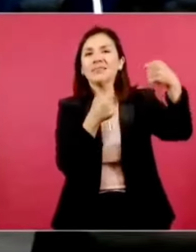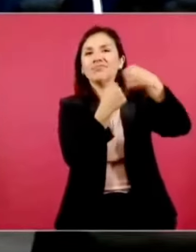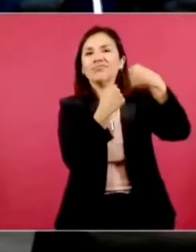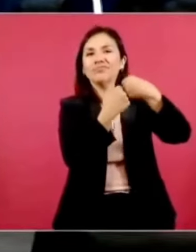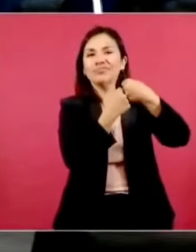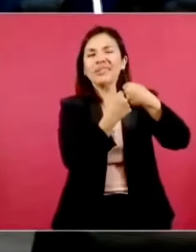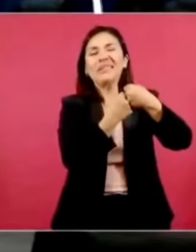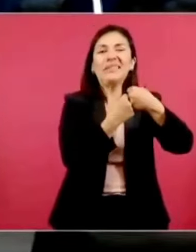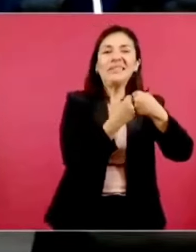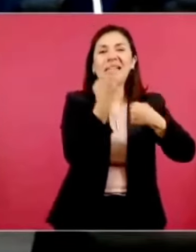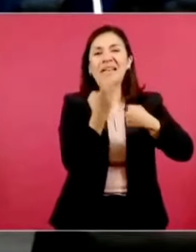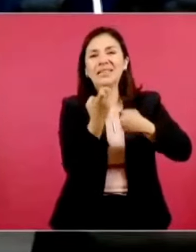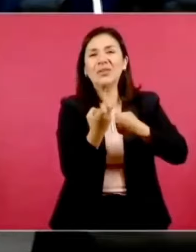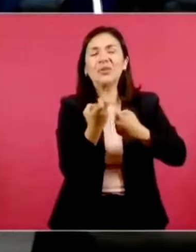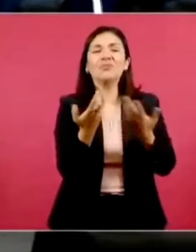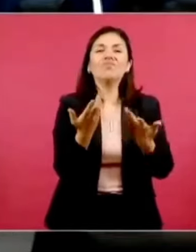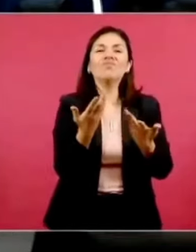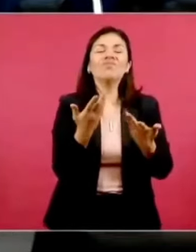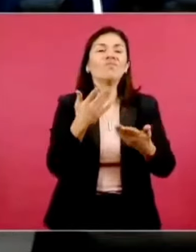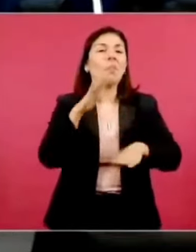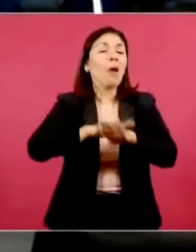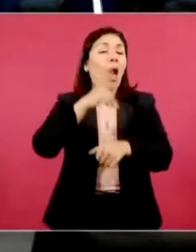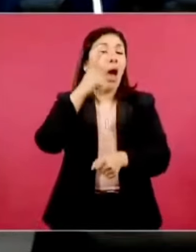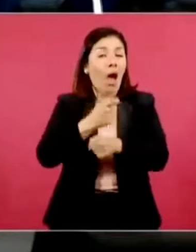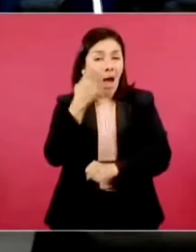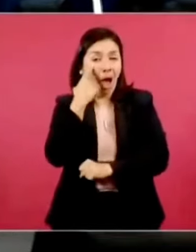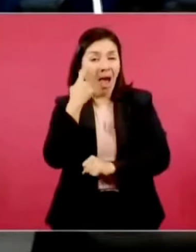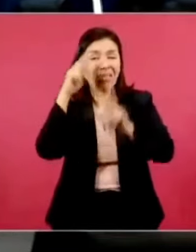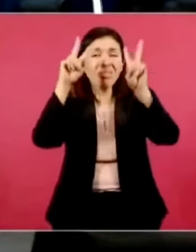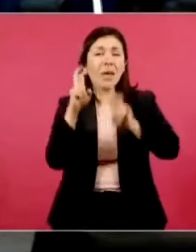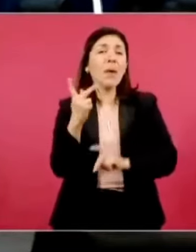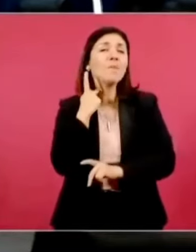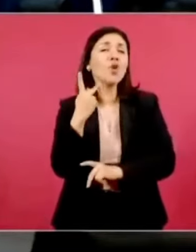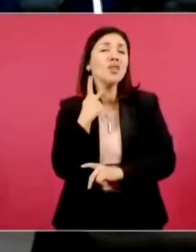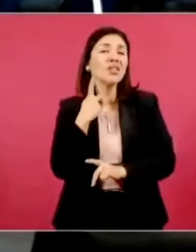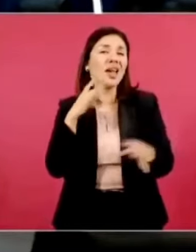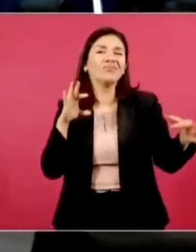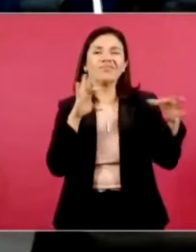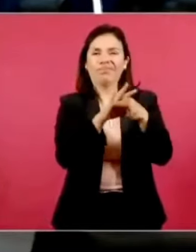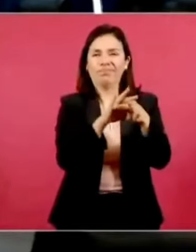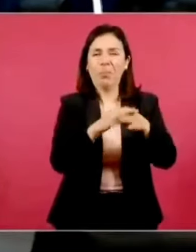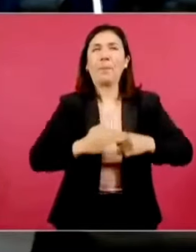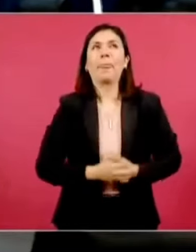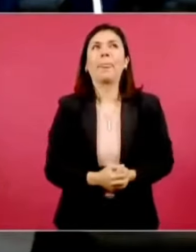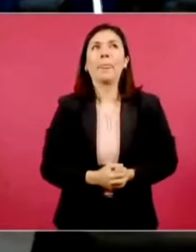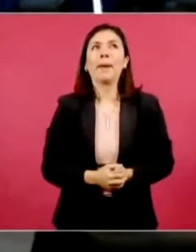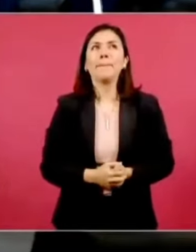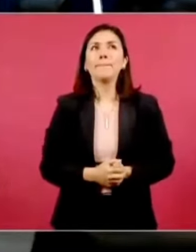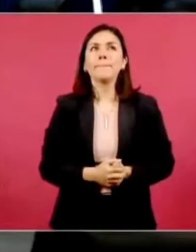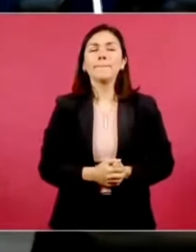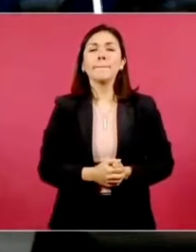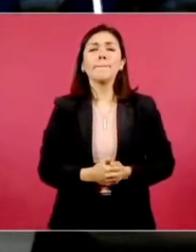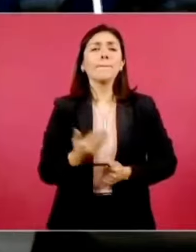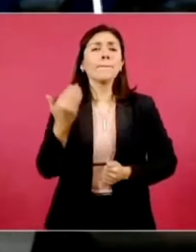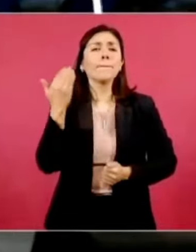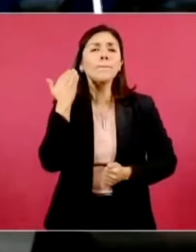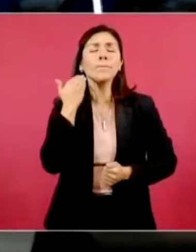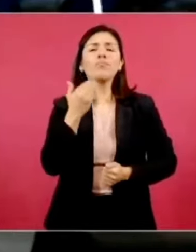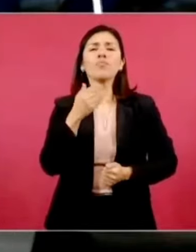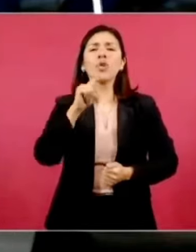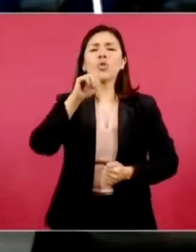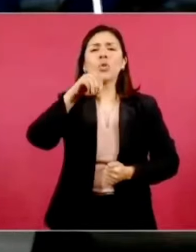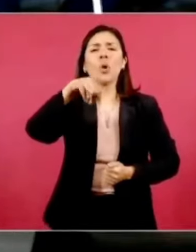bastante… incide mucho en la política, sobre todo. Se ajustó la condena de Tomás Yarrington